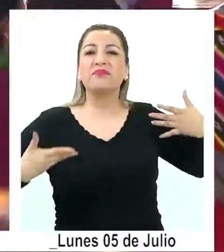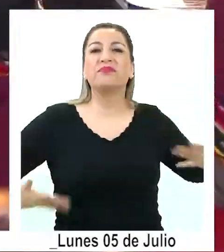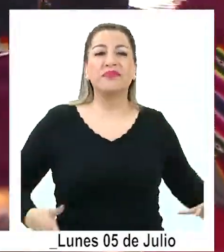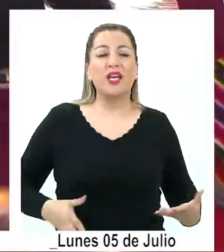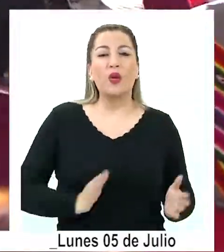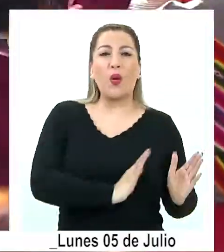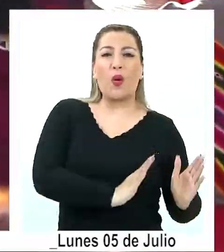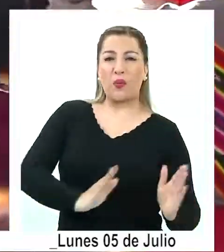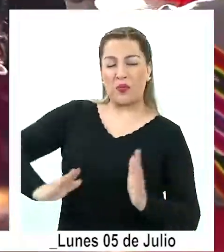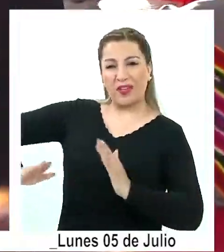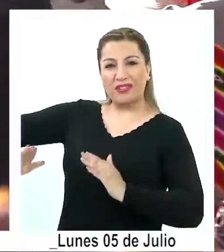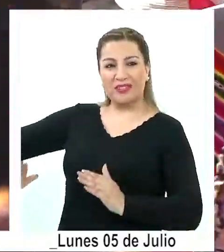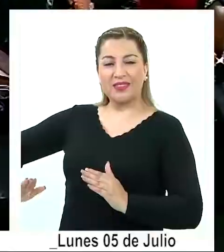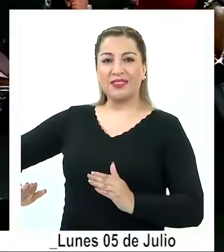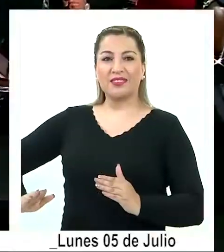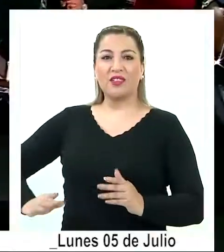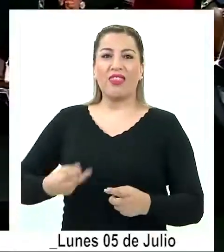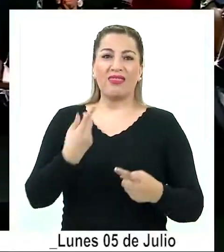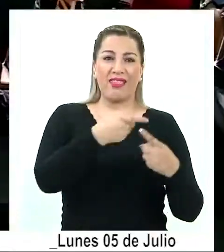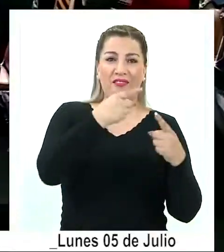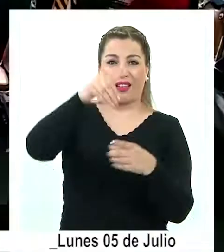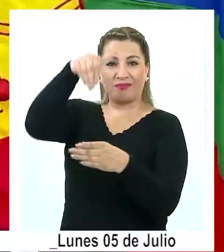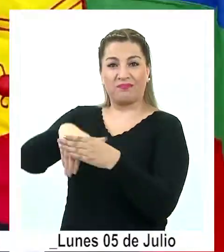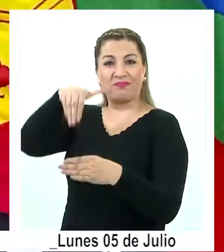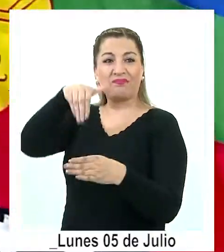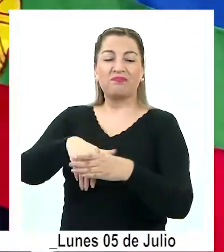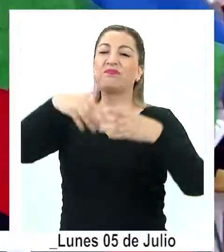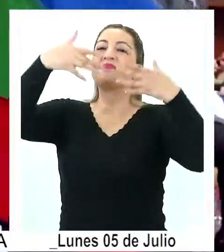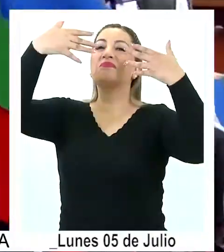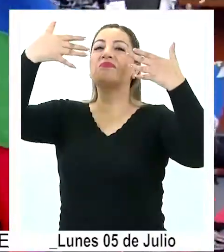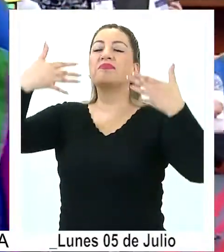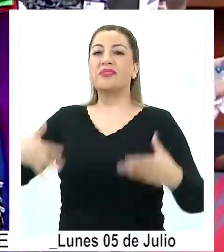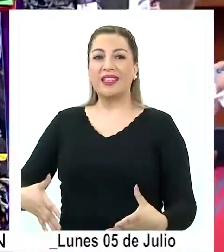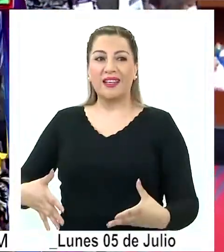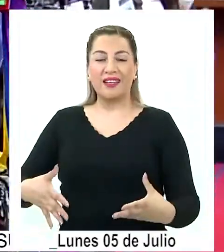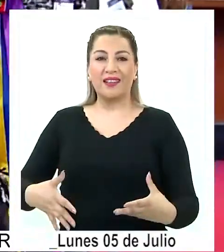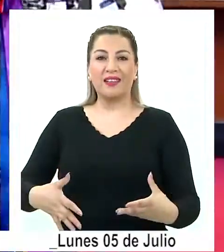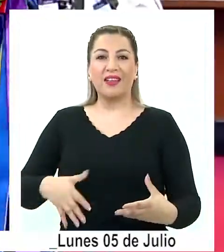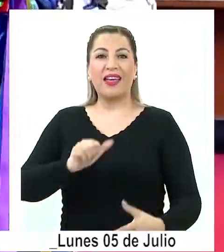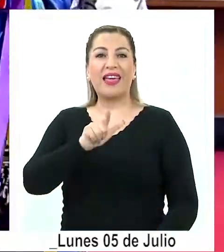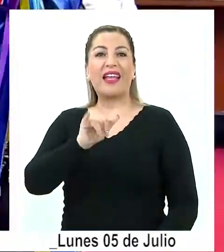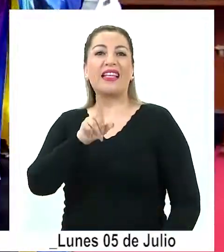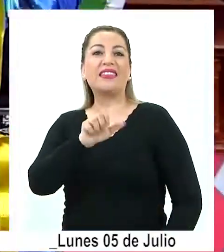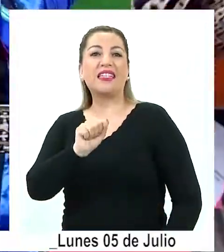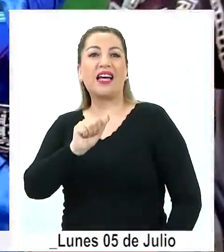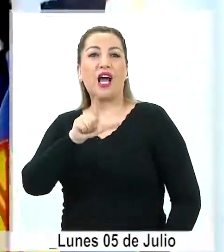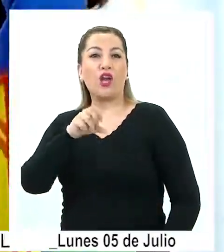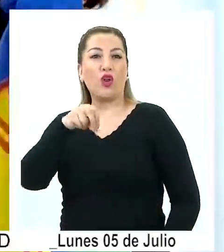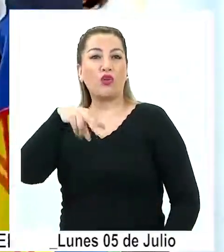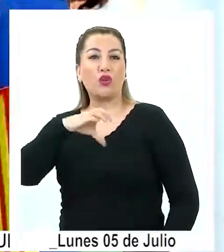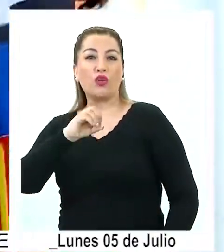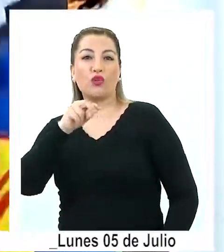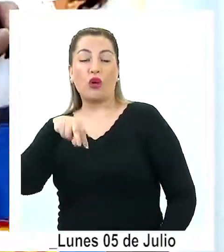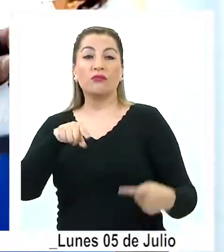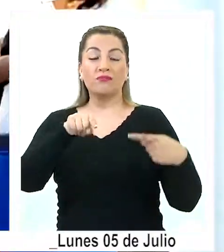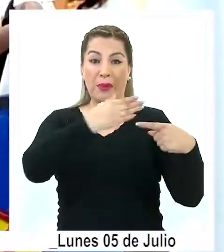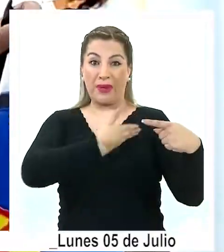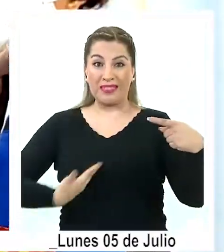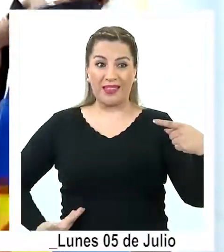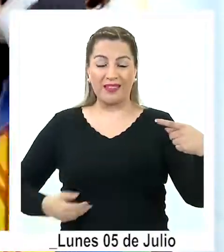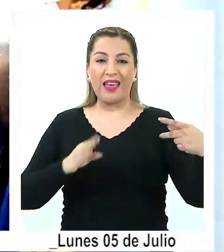que, tras un proceso de sucesivas elecciones, se fue decantando por Elisa Loncón en la presidencia